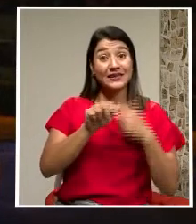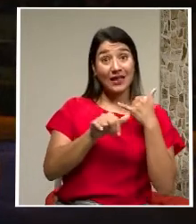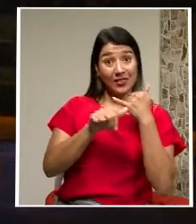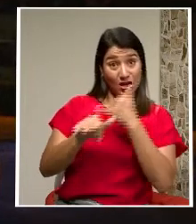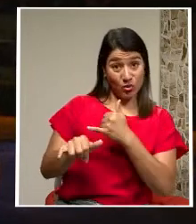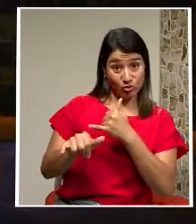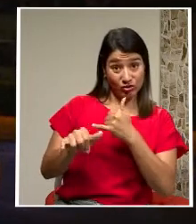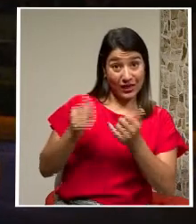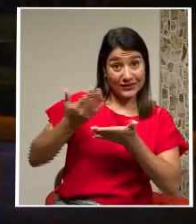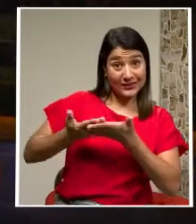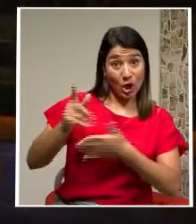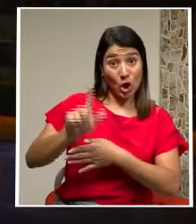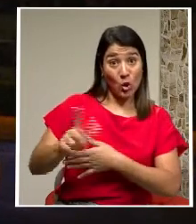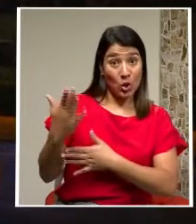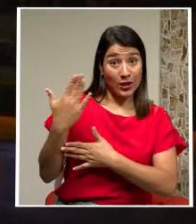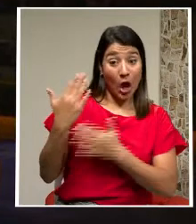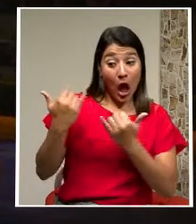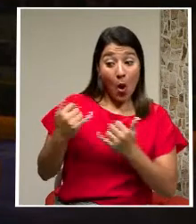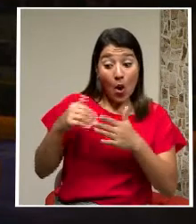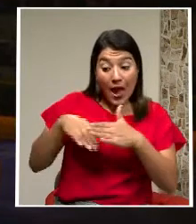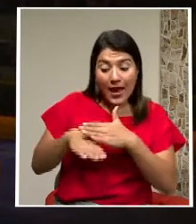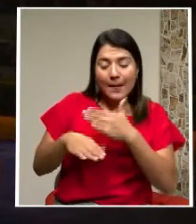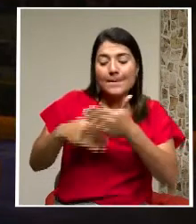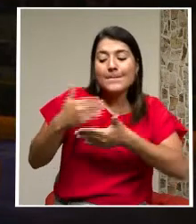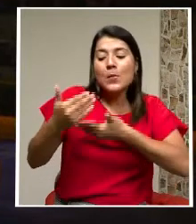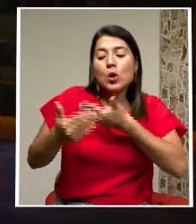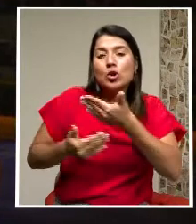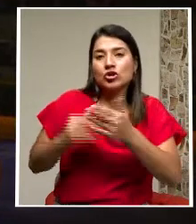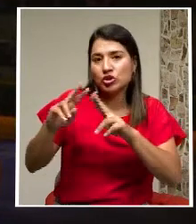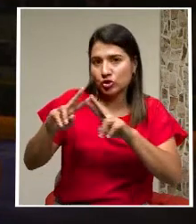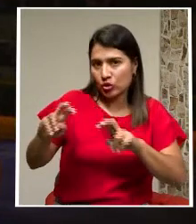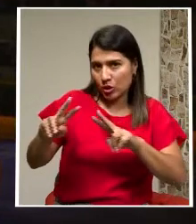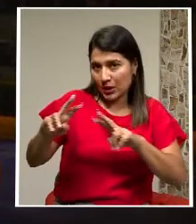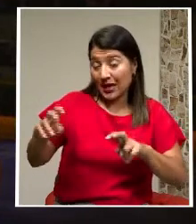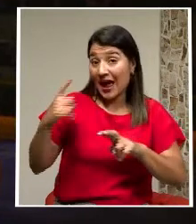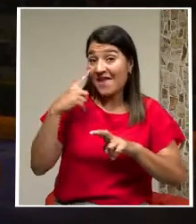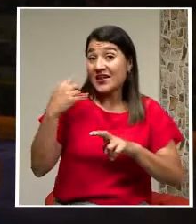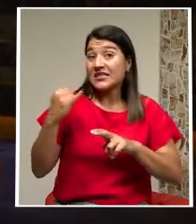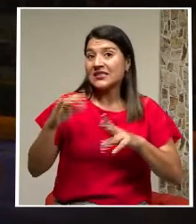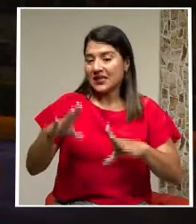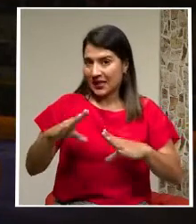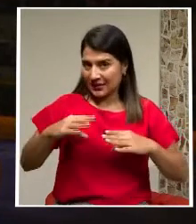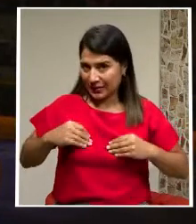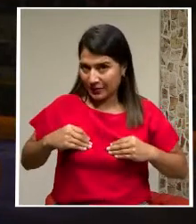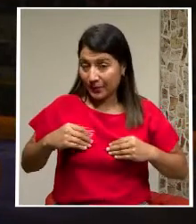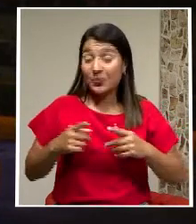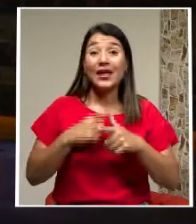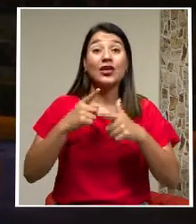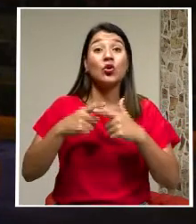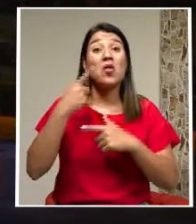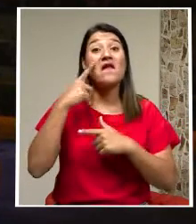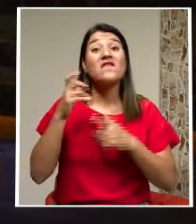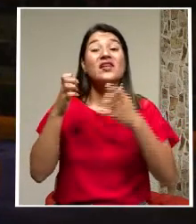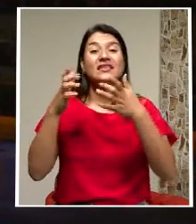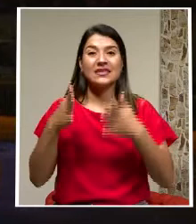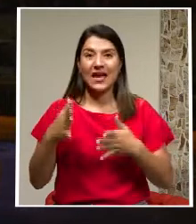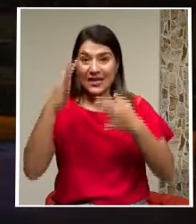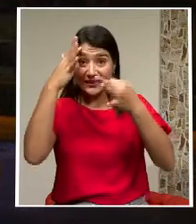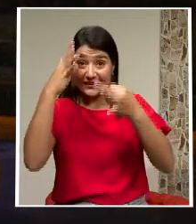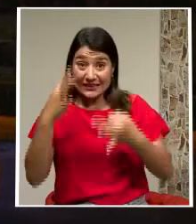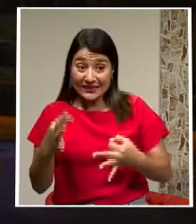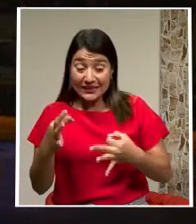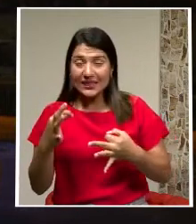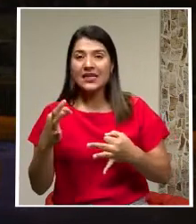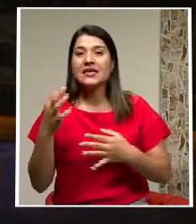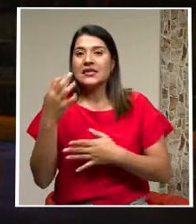en su etapa de análisis donde los fiscales determinarán si existen elementos para